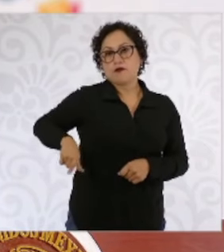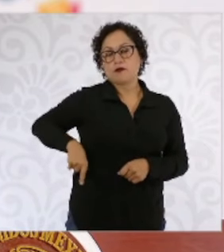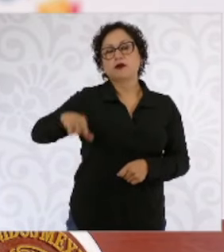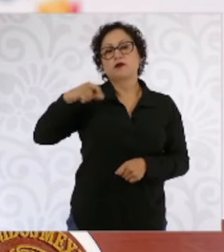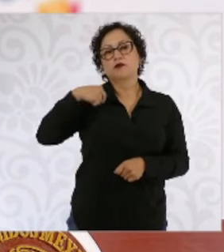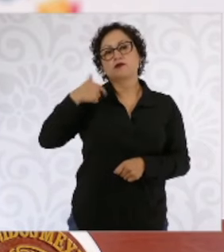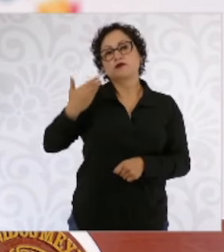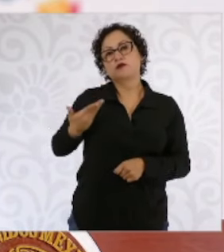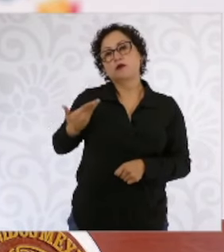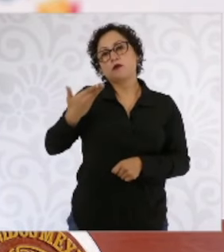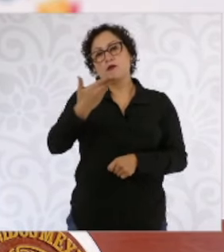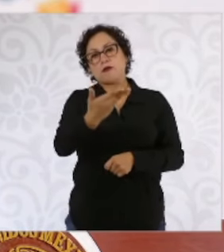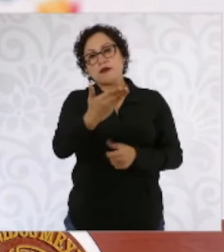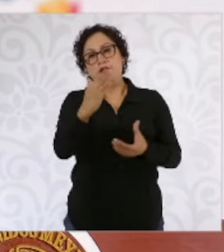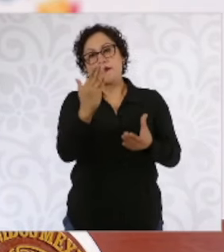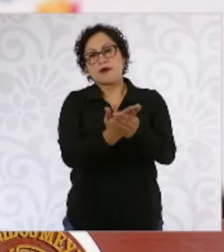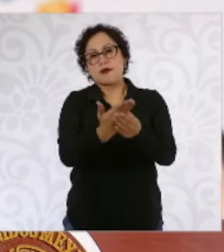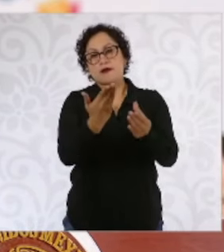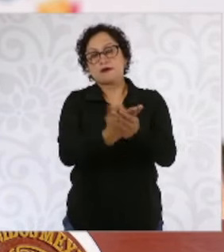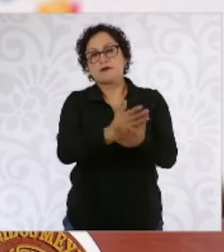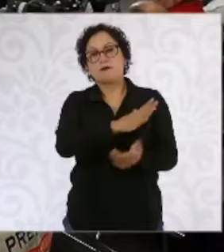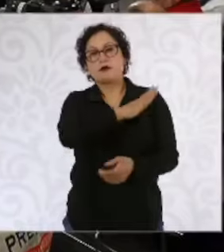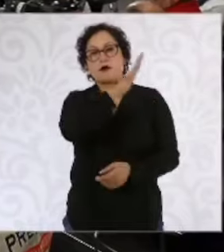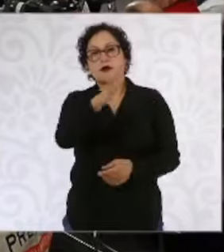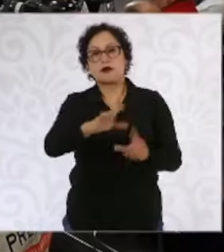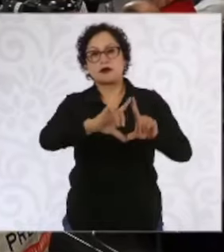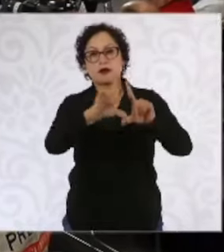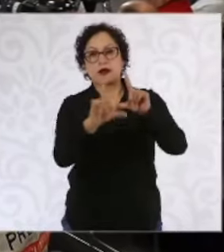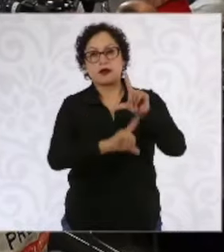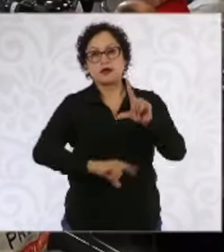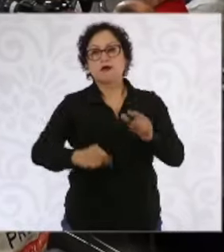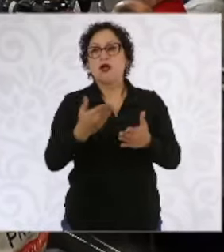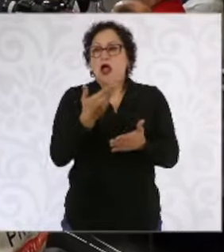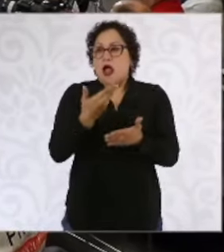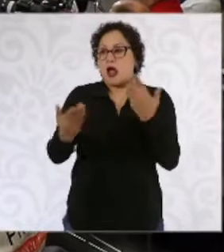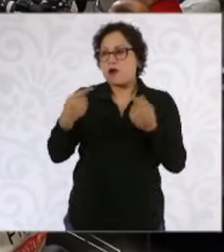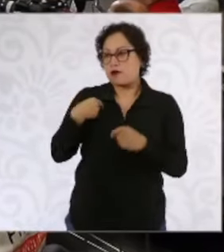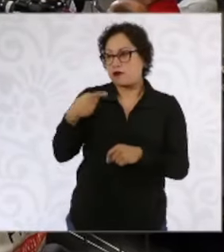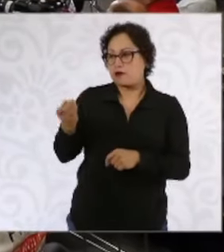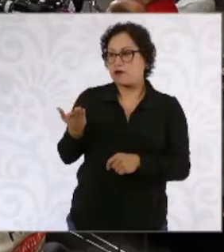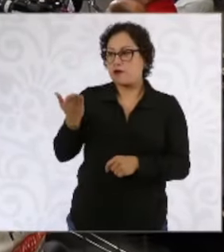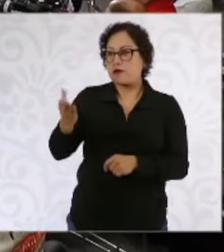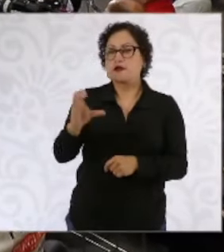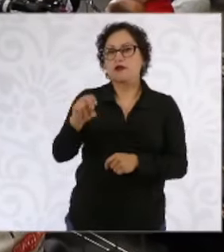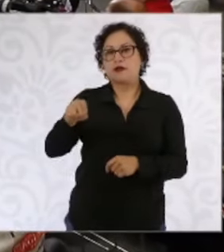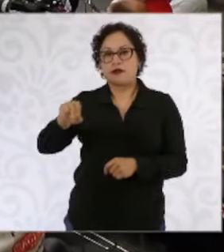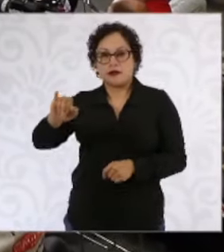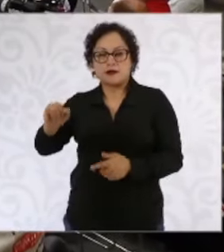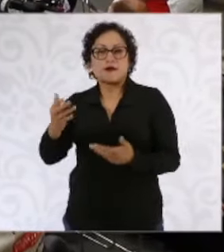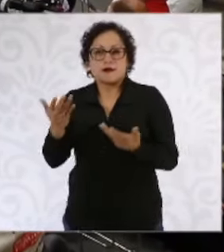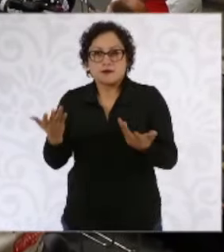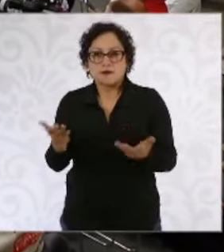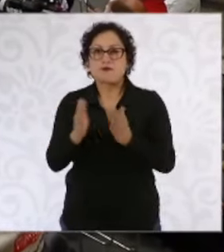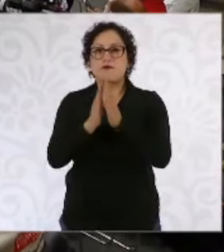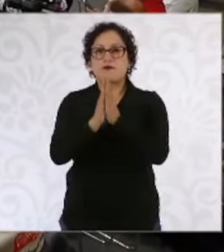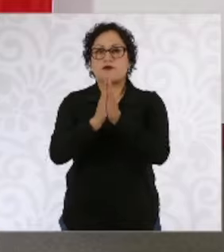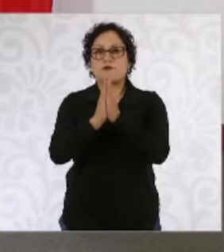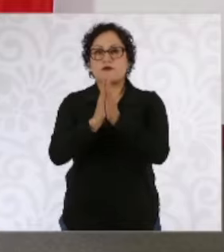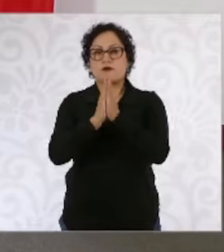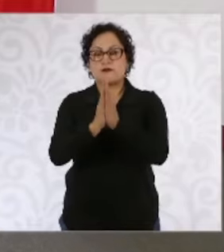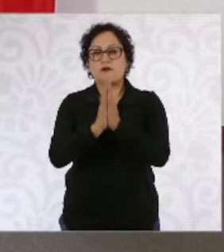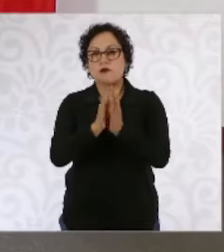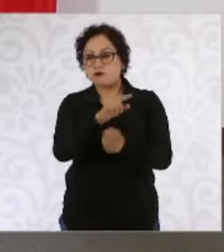al Archivo General de la Nación, ahora le voy a pedir a CNI, a ver si tienen por ahí los